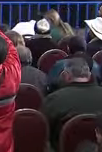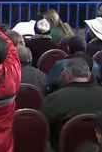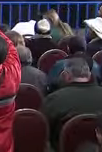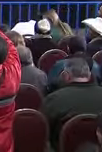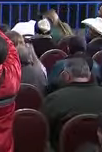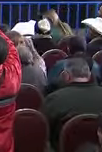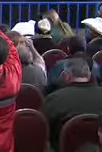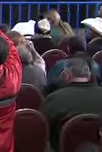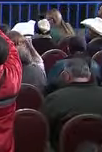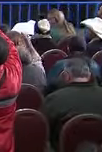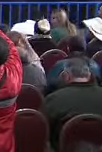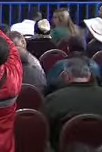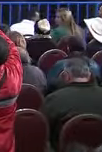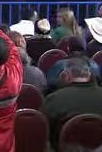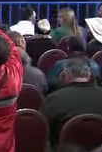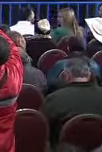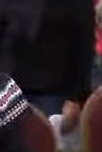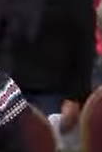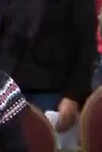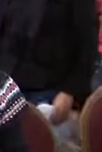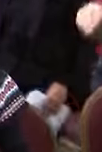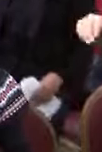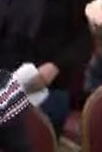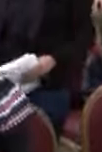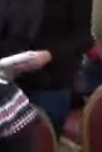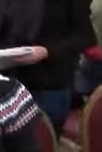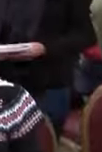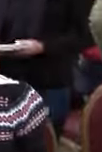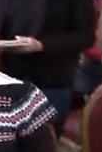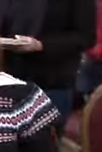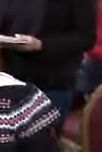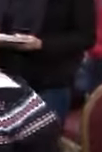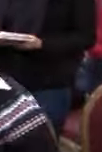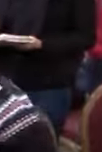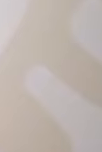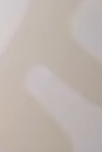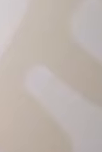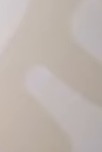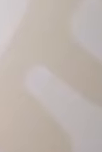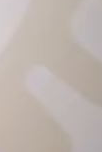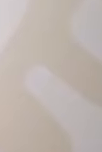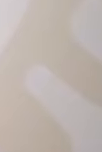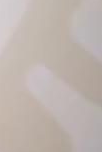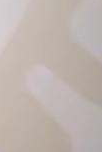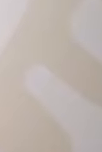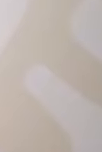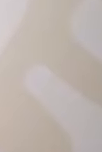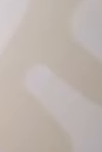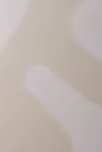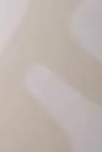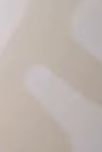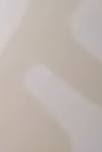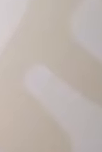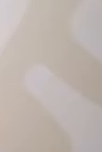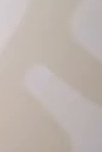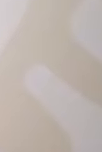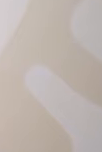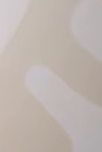En San Luis Potosí, gobernado por gobiernos prianistas,